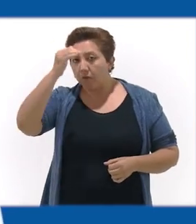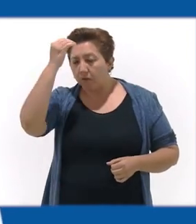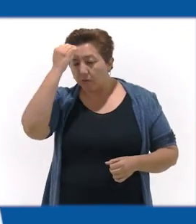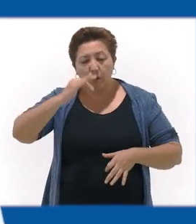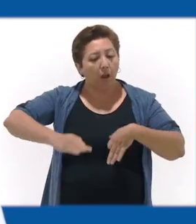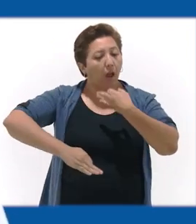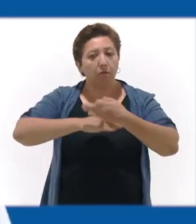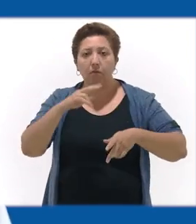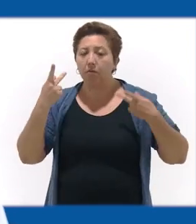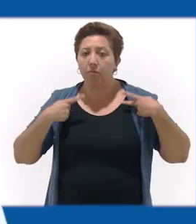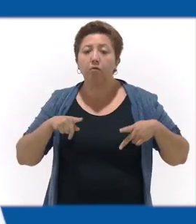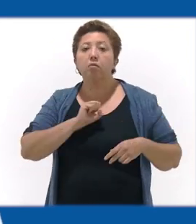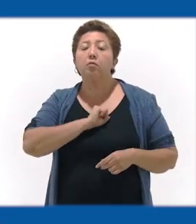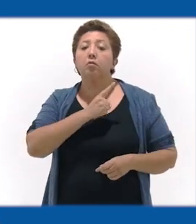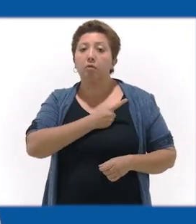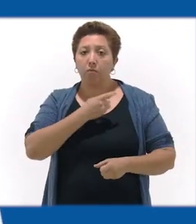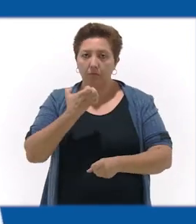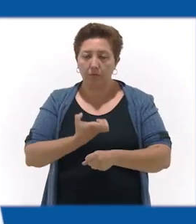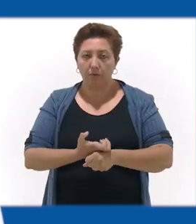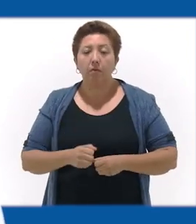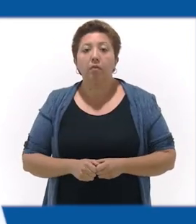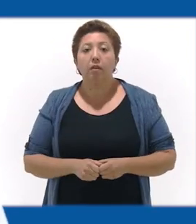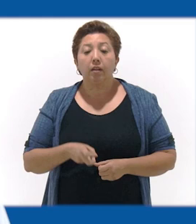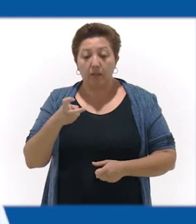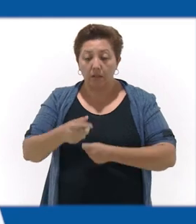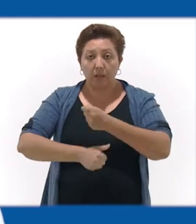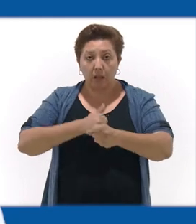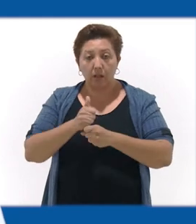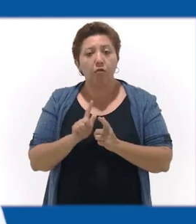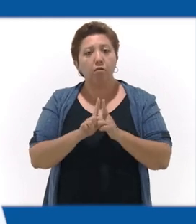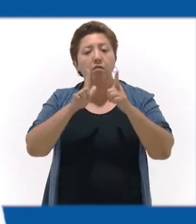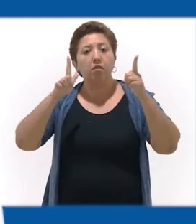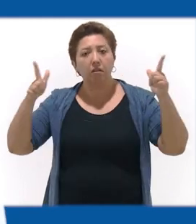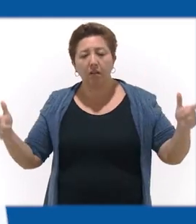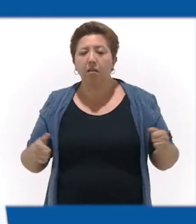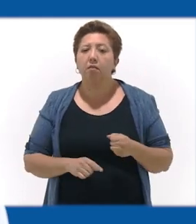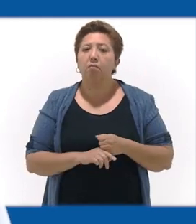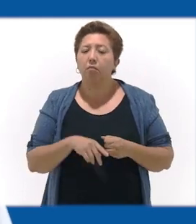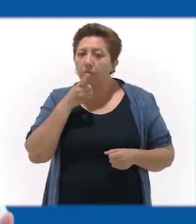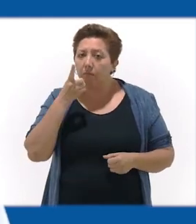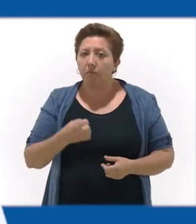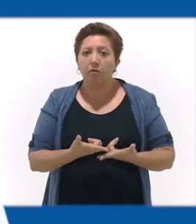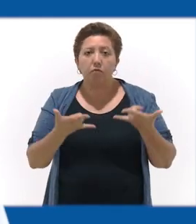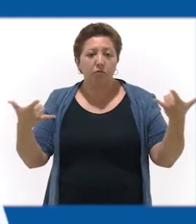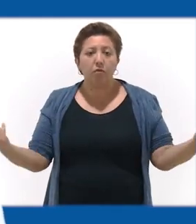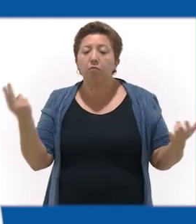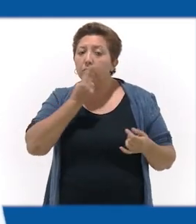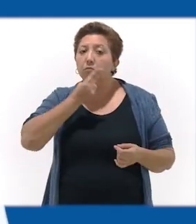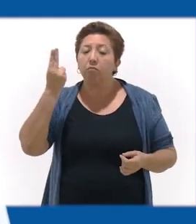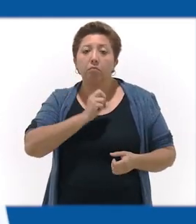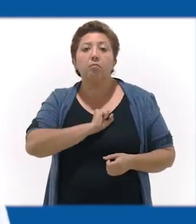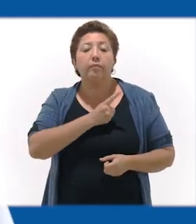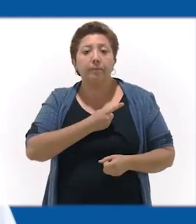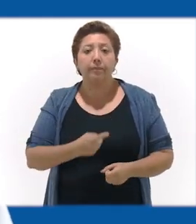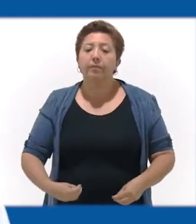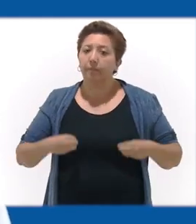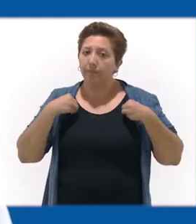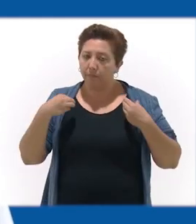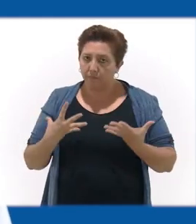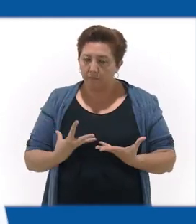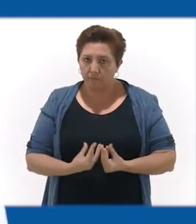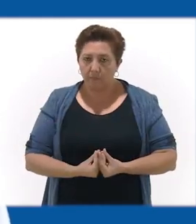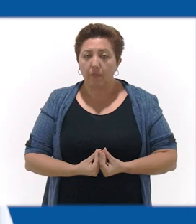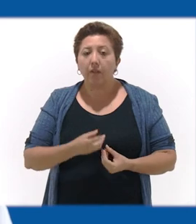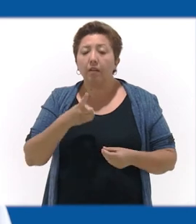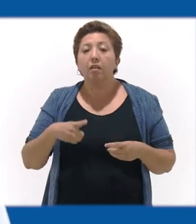en el Estado que en este año de grandes adversidades y ante la histórica emergencia de salud por la que estamos atravesando, han dado lo mejor